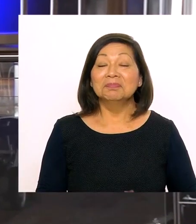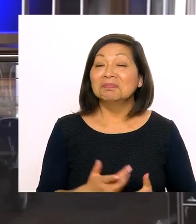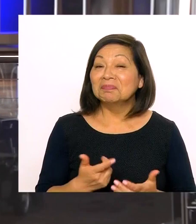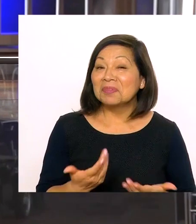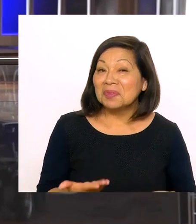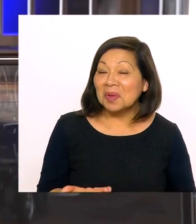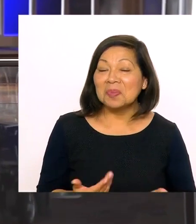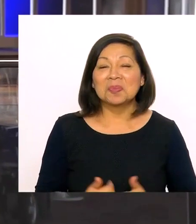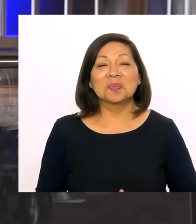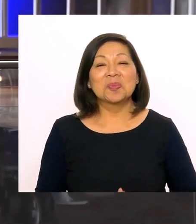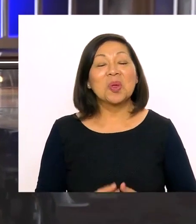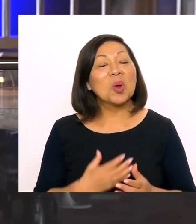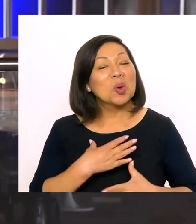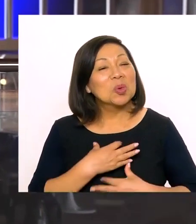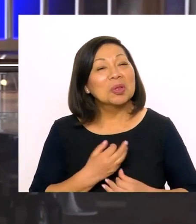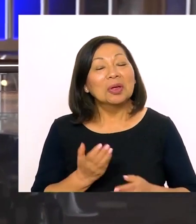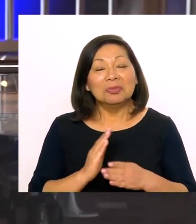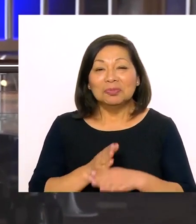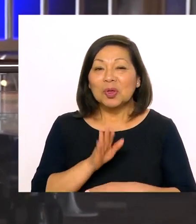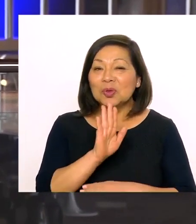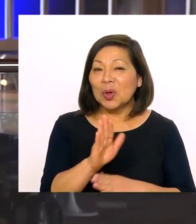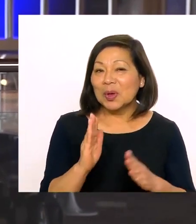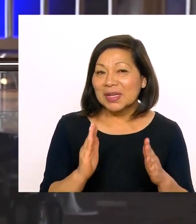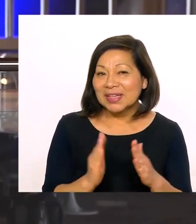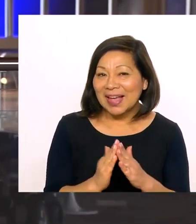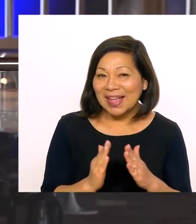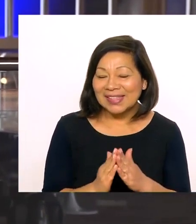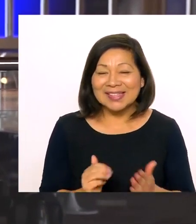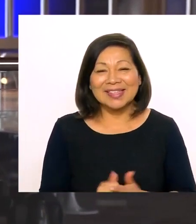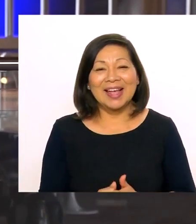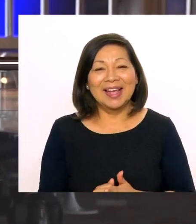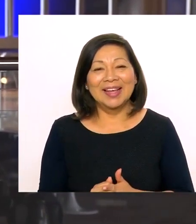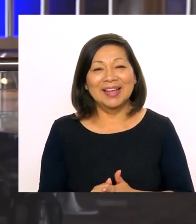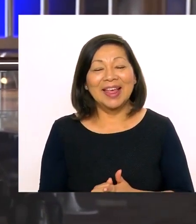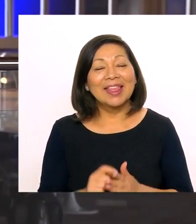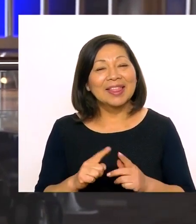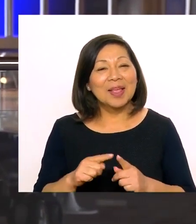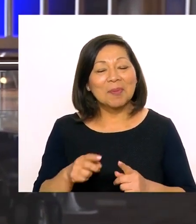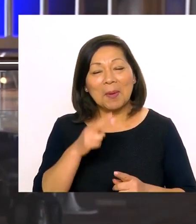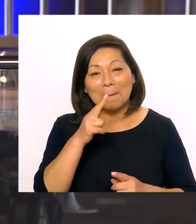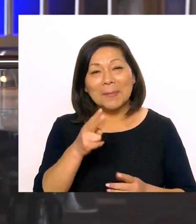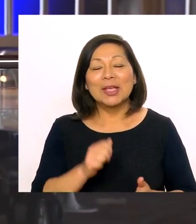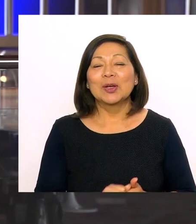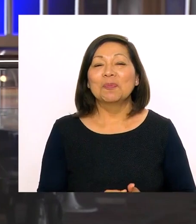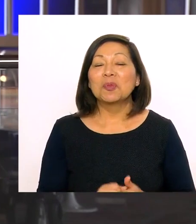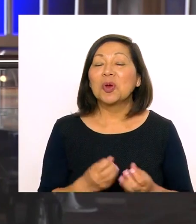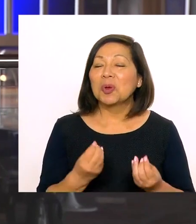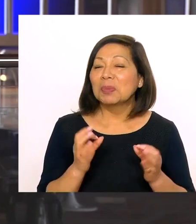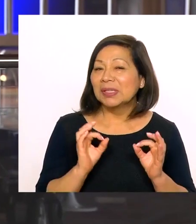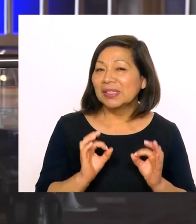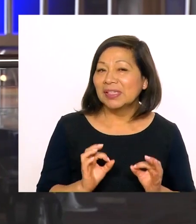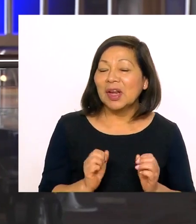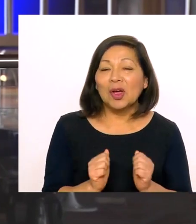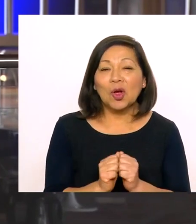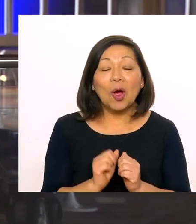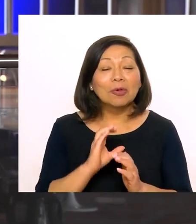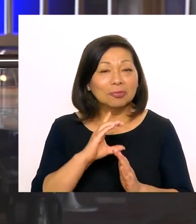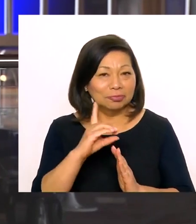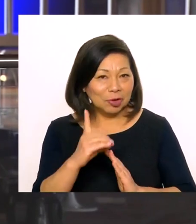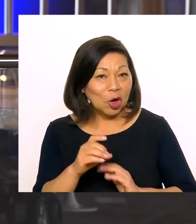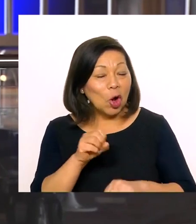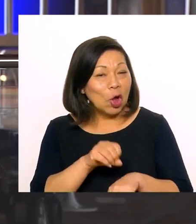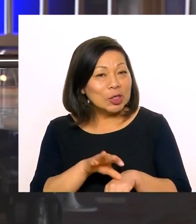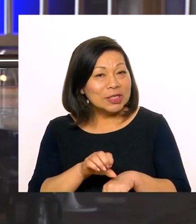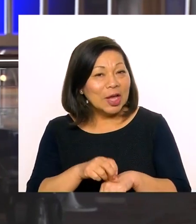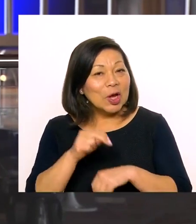¿Qué tal, amigos? ¿Cómo están? Un gusto poder ingresar a sus hogares a través de la señal de TV Perú. Y como siempre, con la coproducción